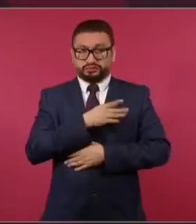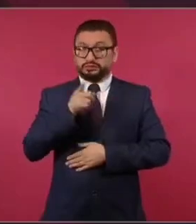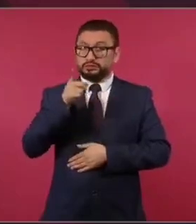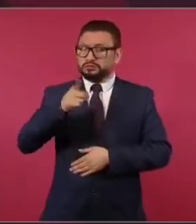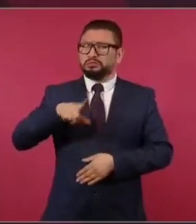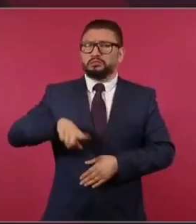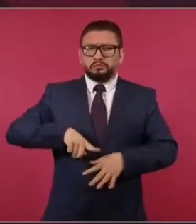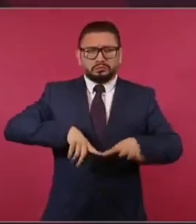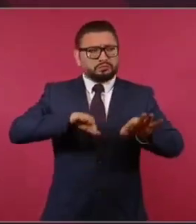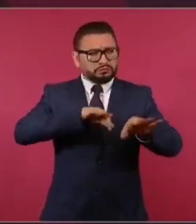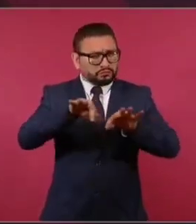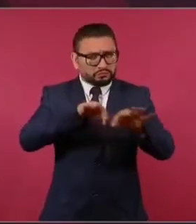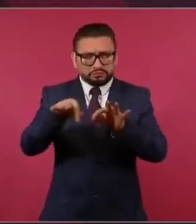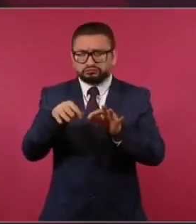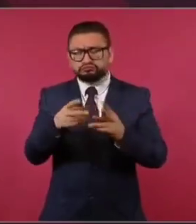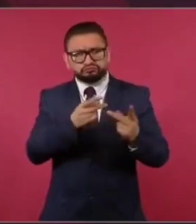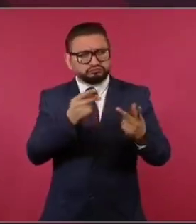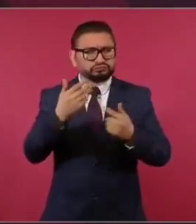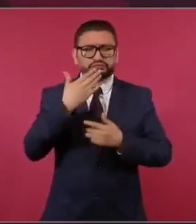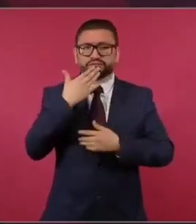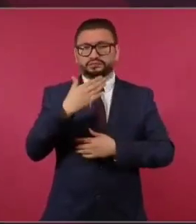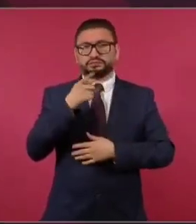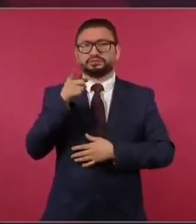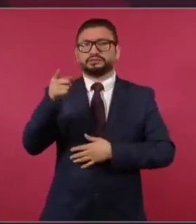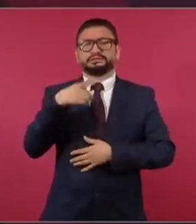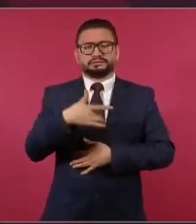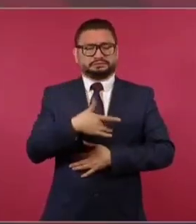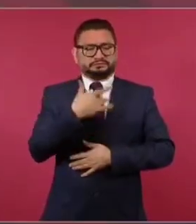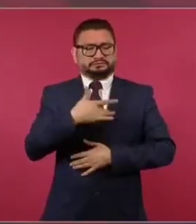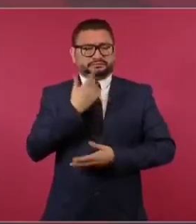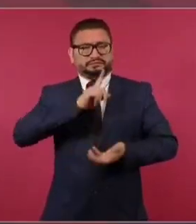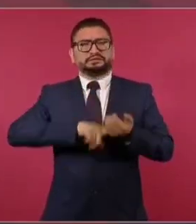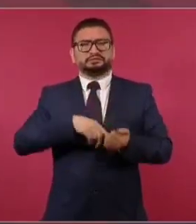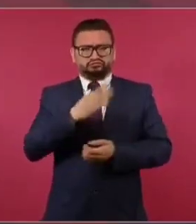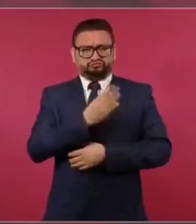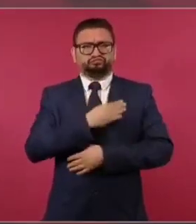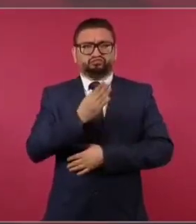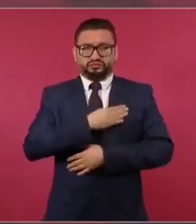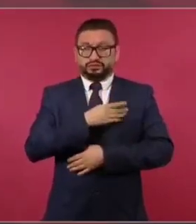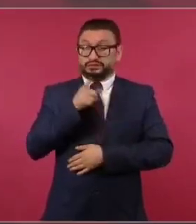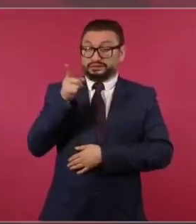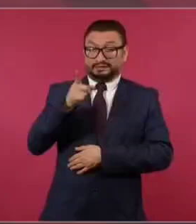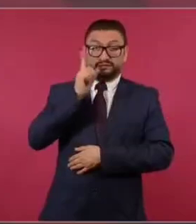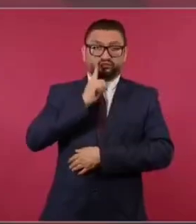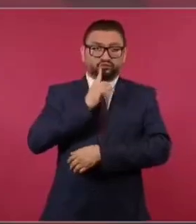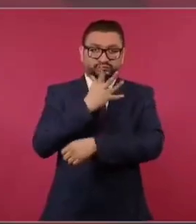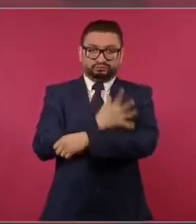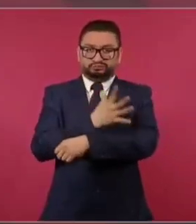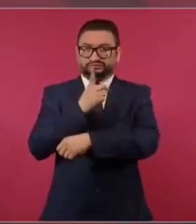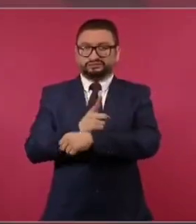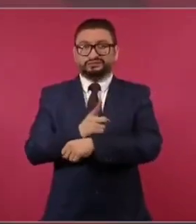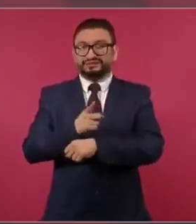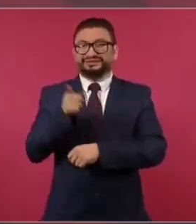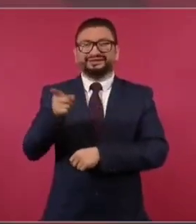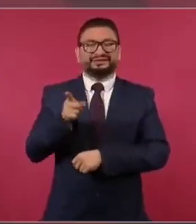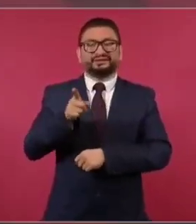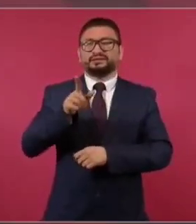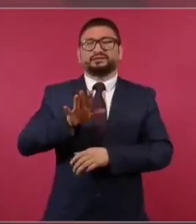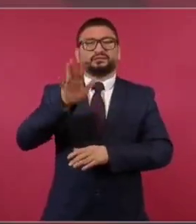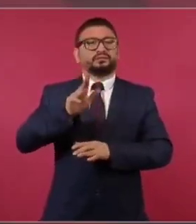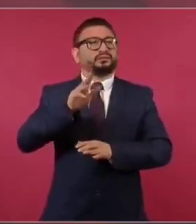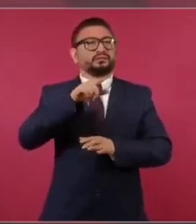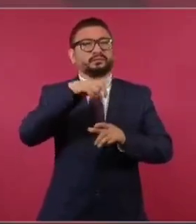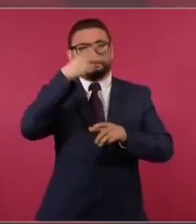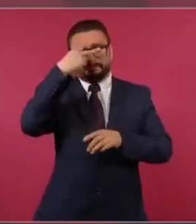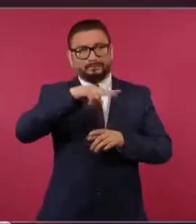pública, de buenos sentimientos y honesta. Es una bendición para